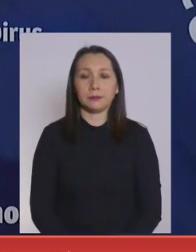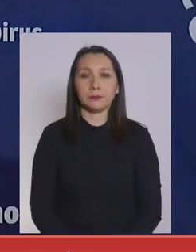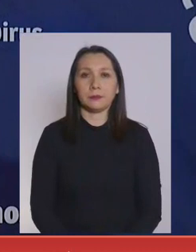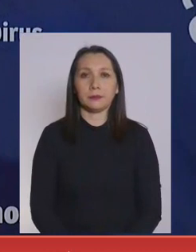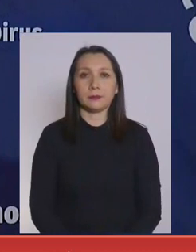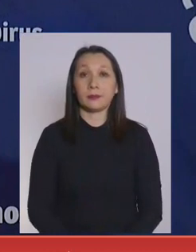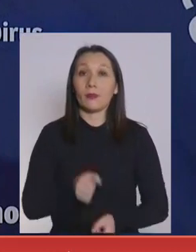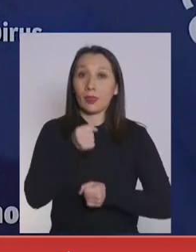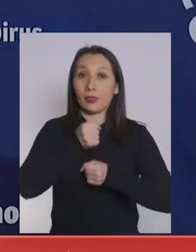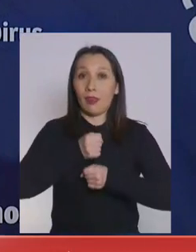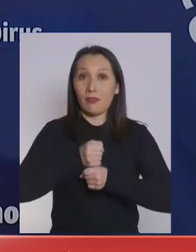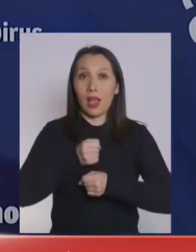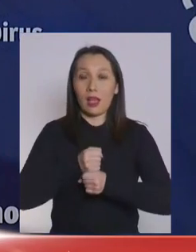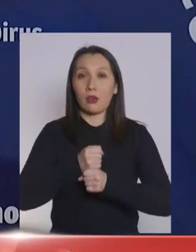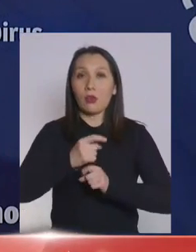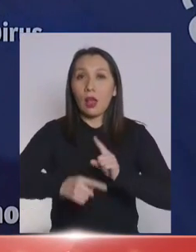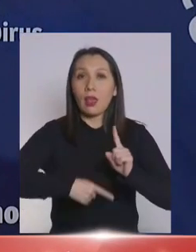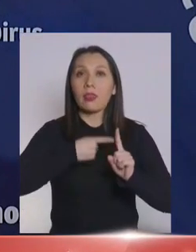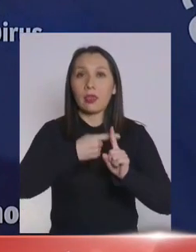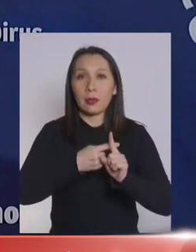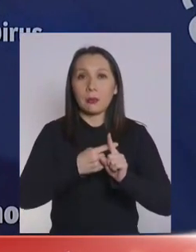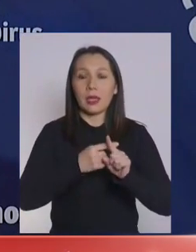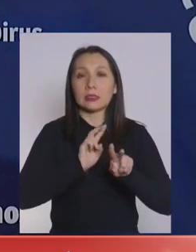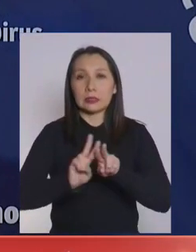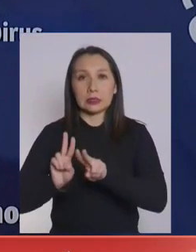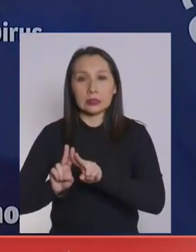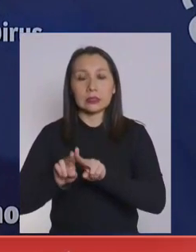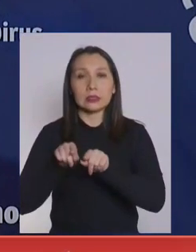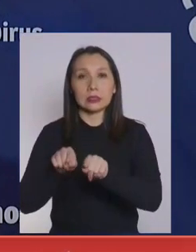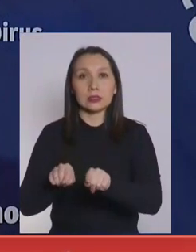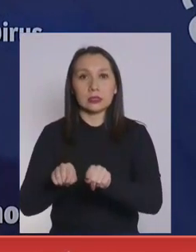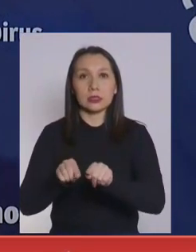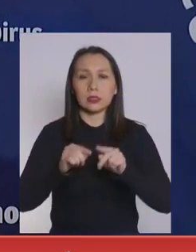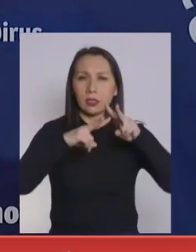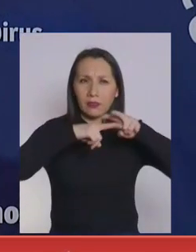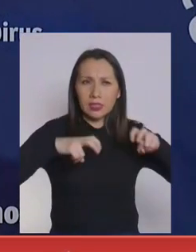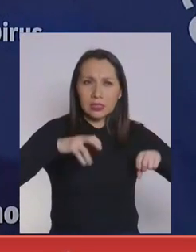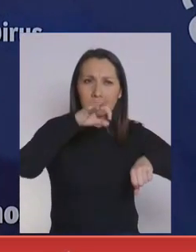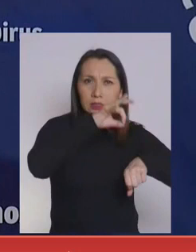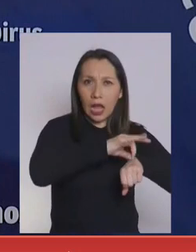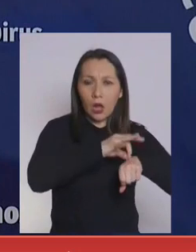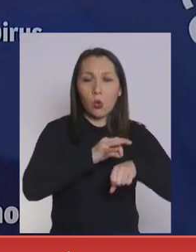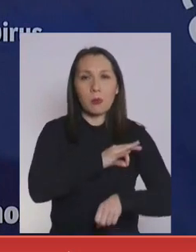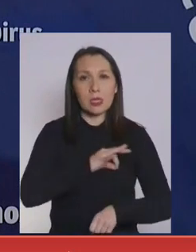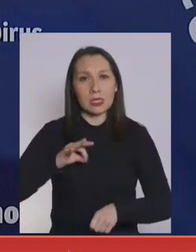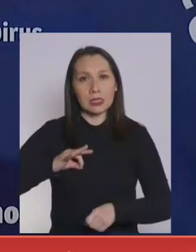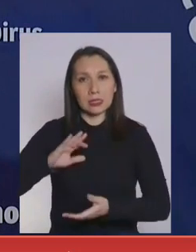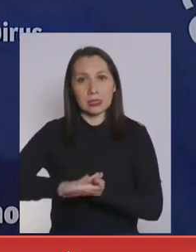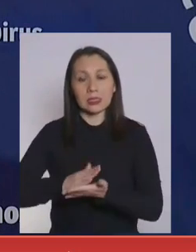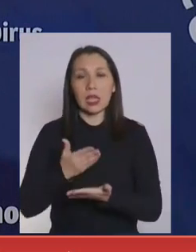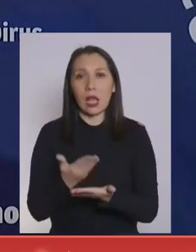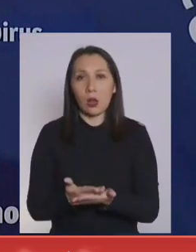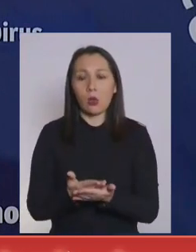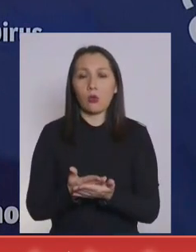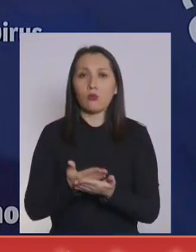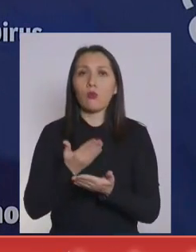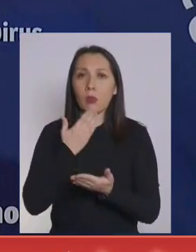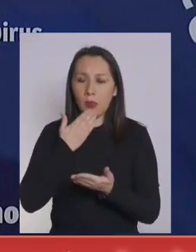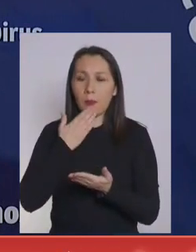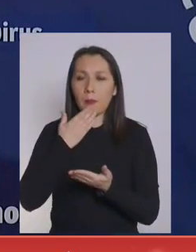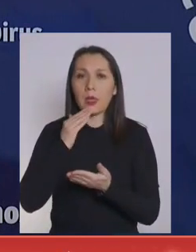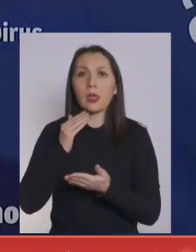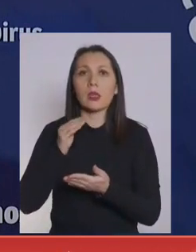El trabajo además que se hace a nivel de epidemiología y del Ministerio de Salud acoge